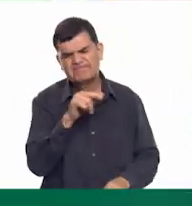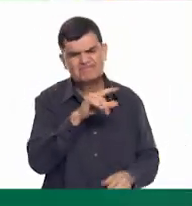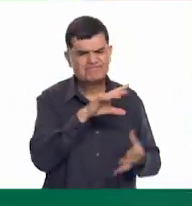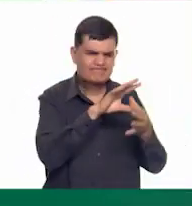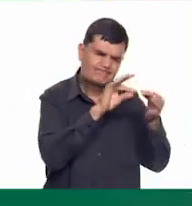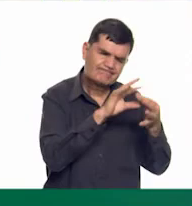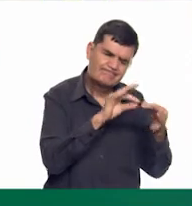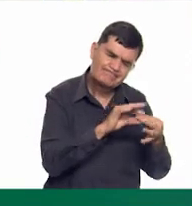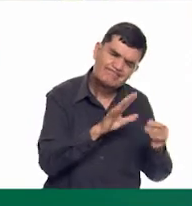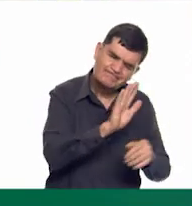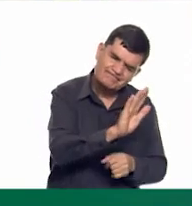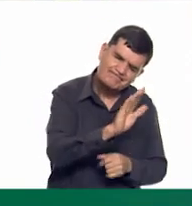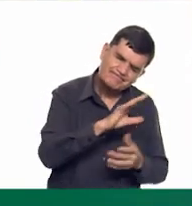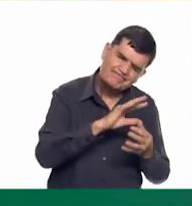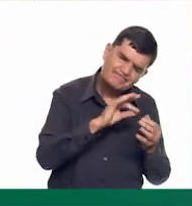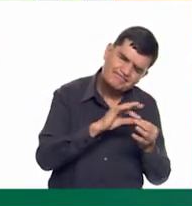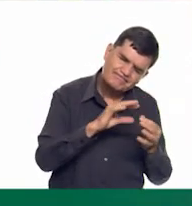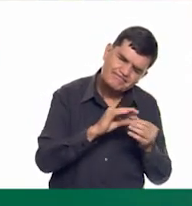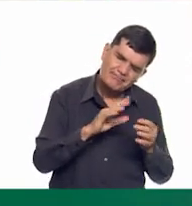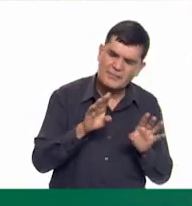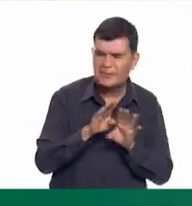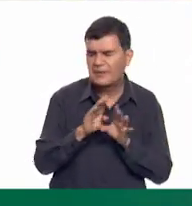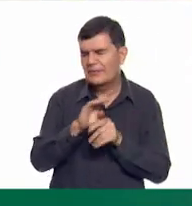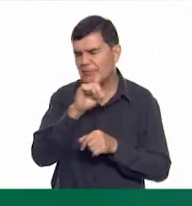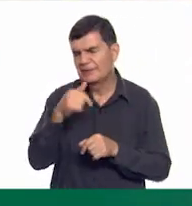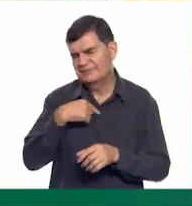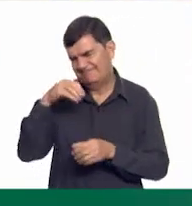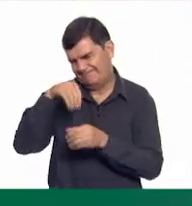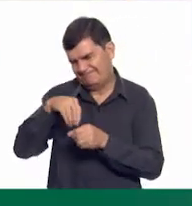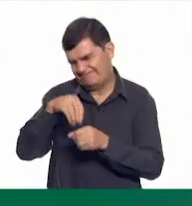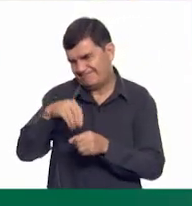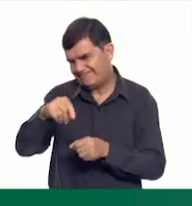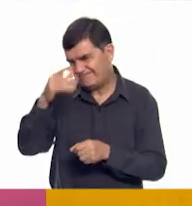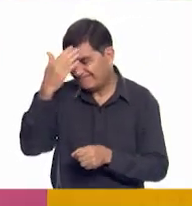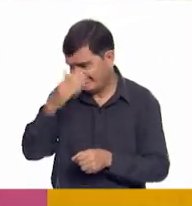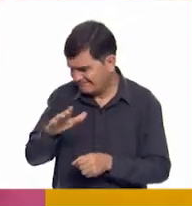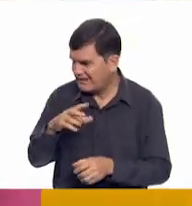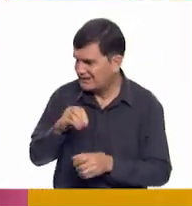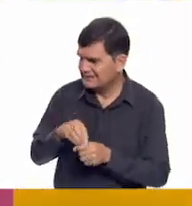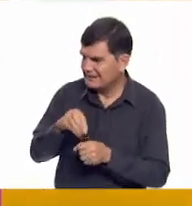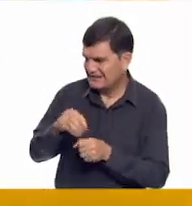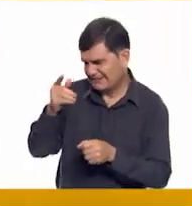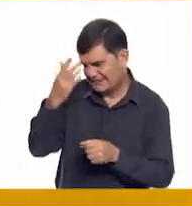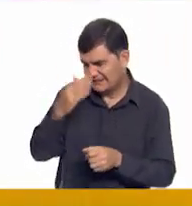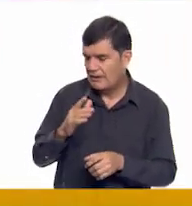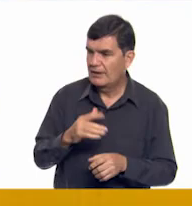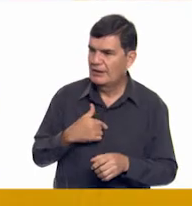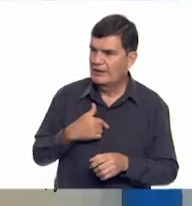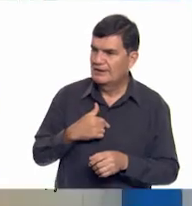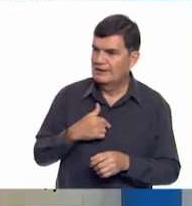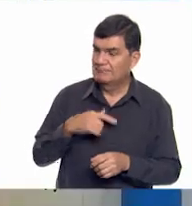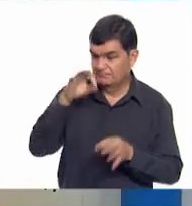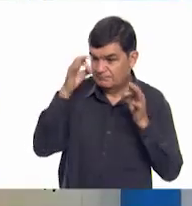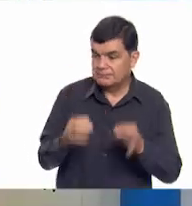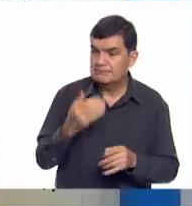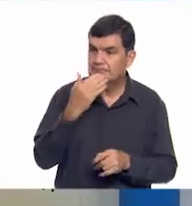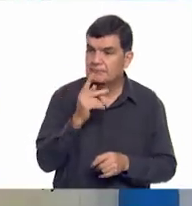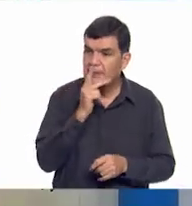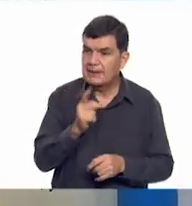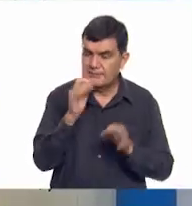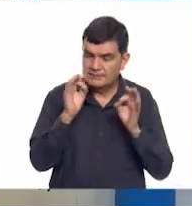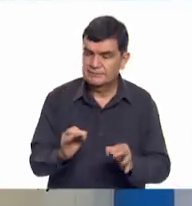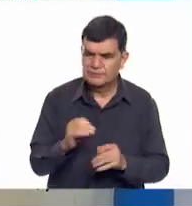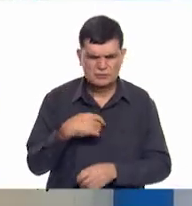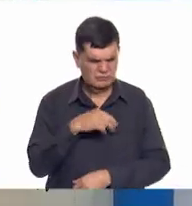era una... Misión secreta. secreta. Exactamente. Misión. Misión. tenías la palabra adecuada. Oigan,